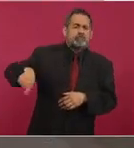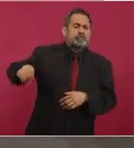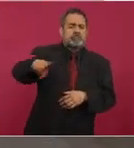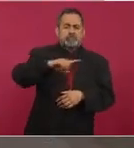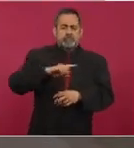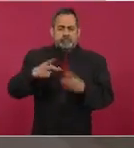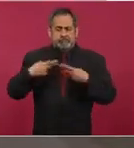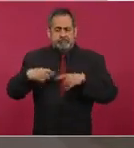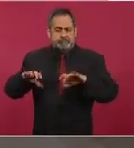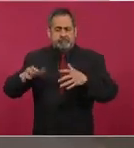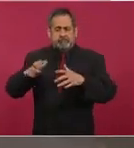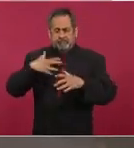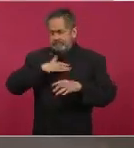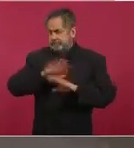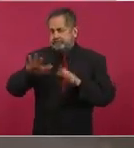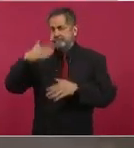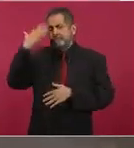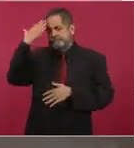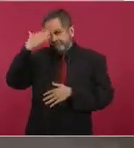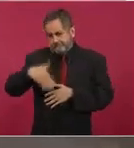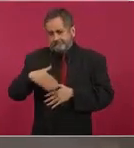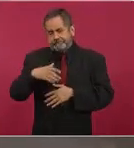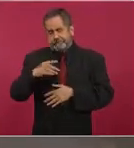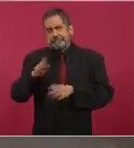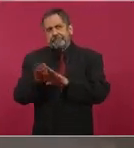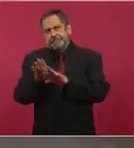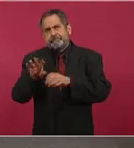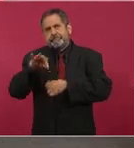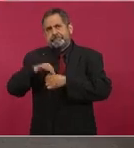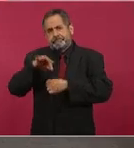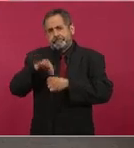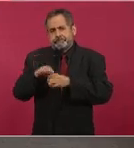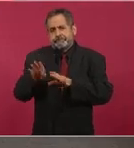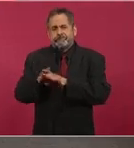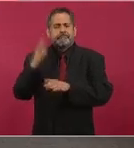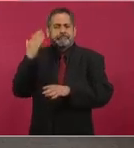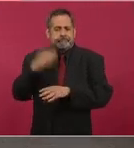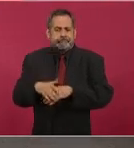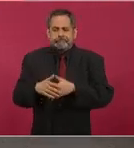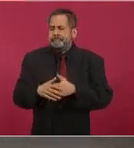elementos básicos.